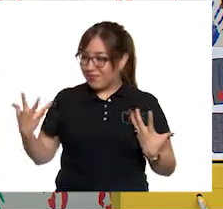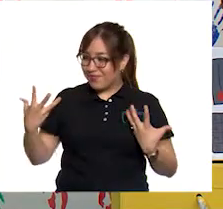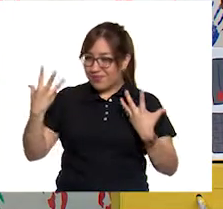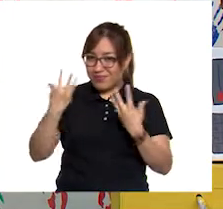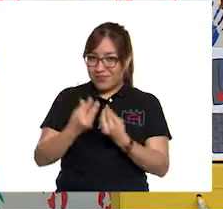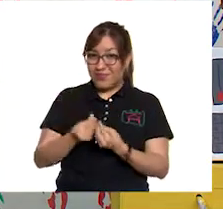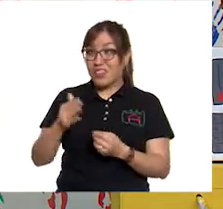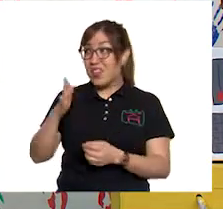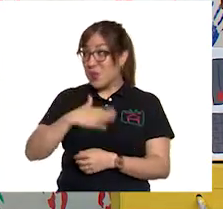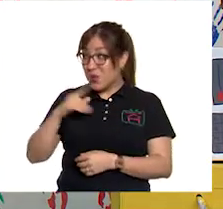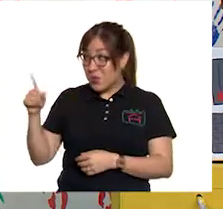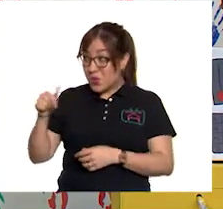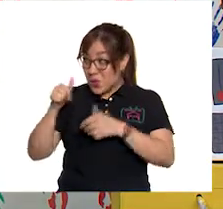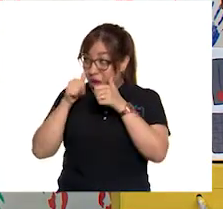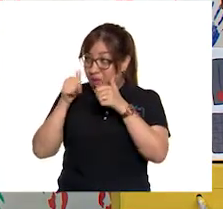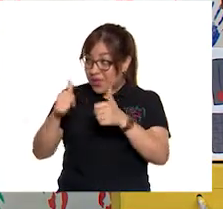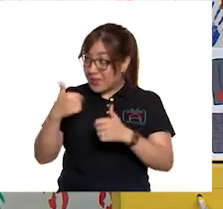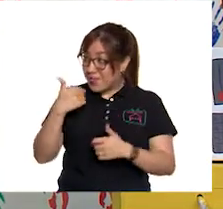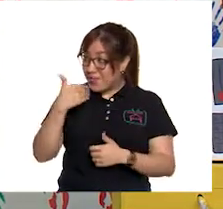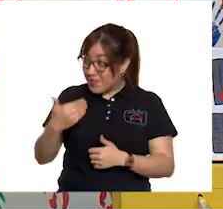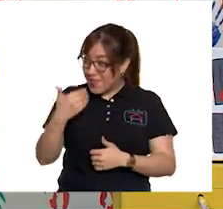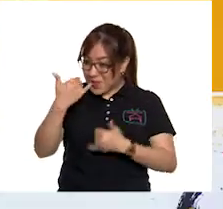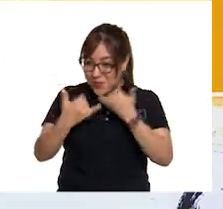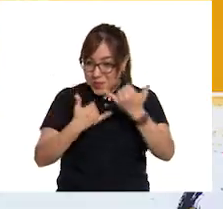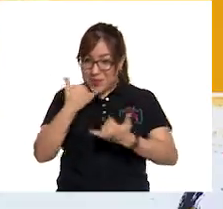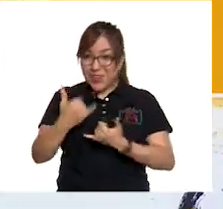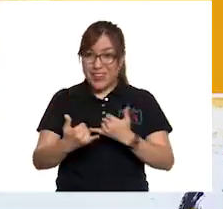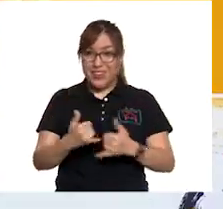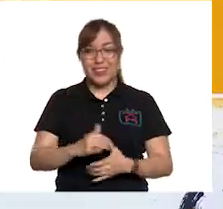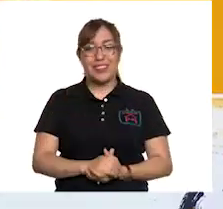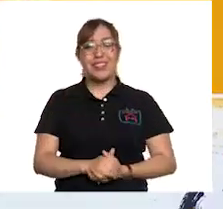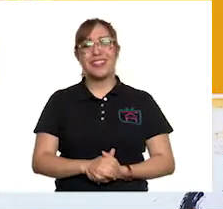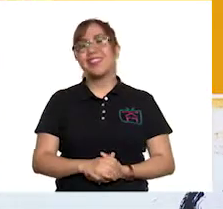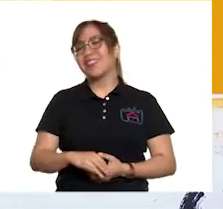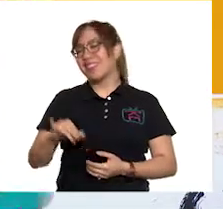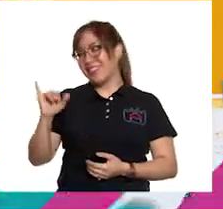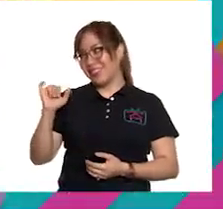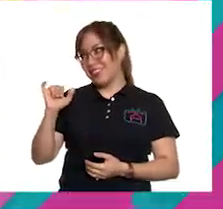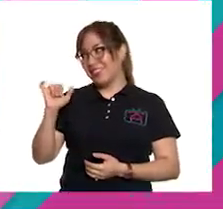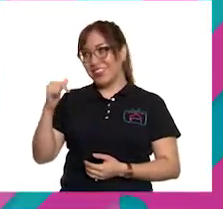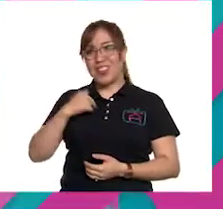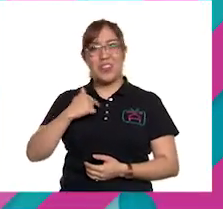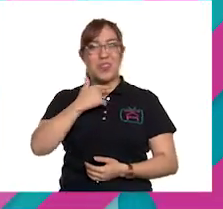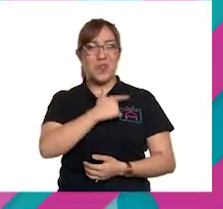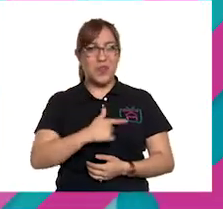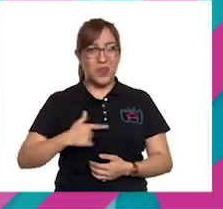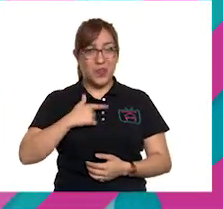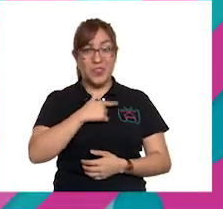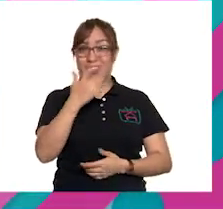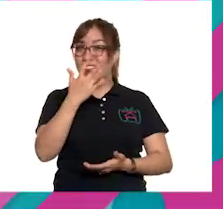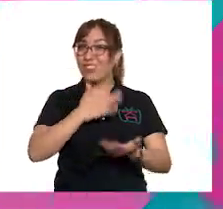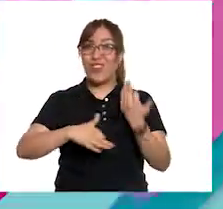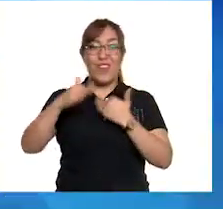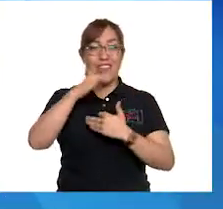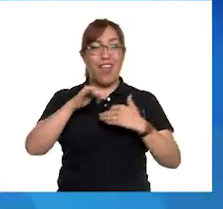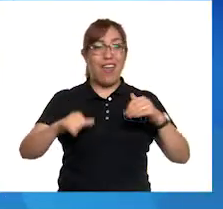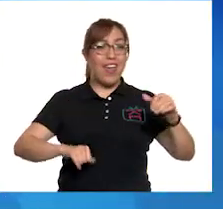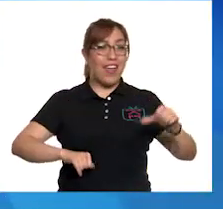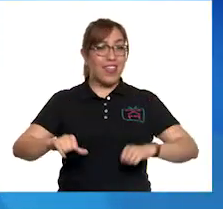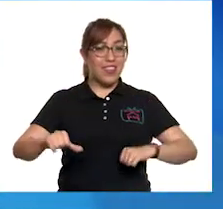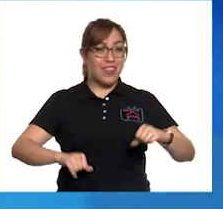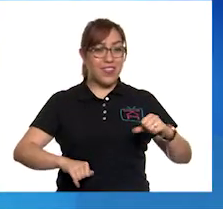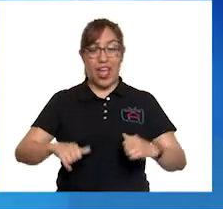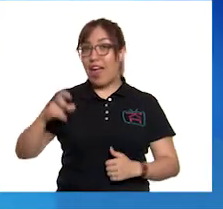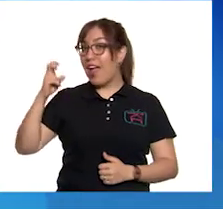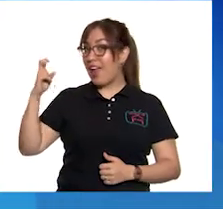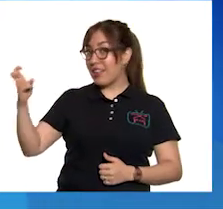estabas atento a nuestros rompecabezas. ¡Ah! Pues sí, me gustan todas las actividades. Y mire, esa es